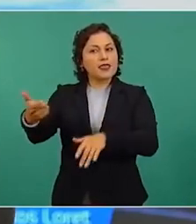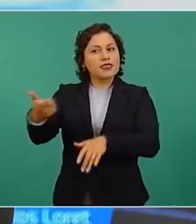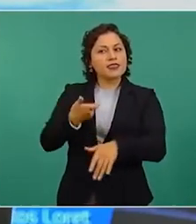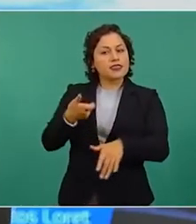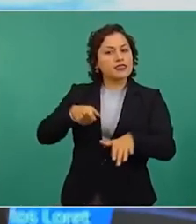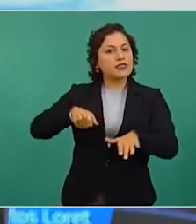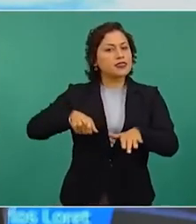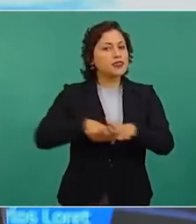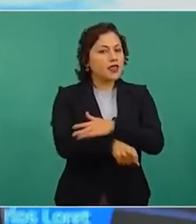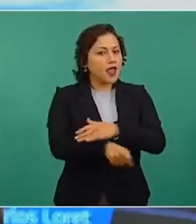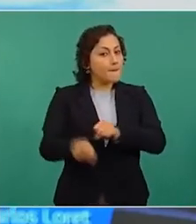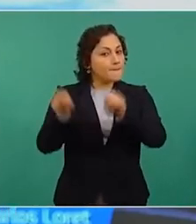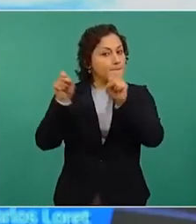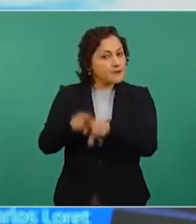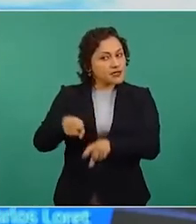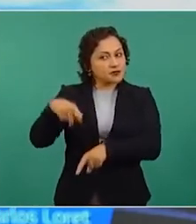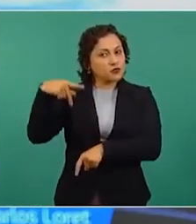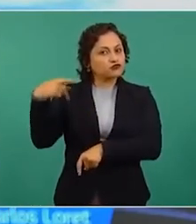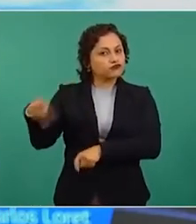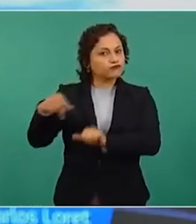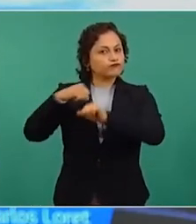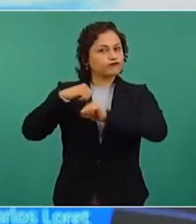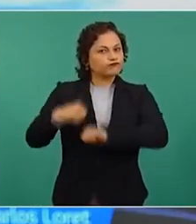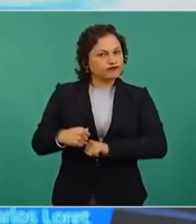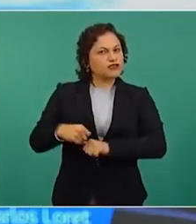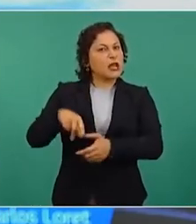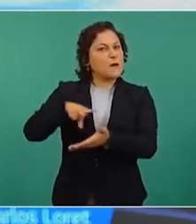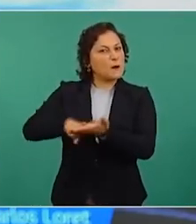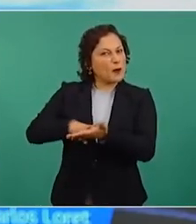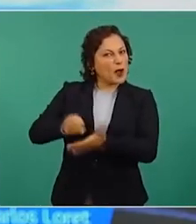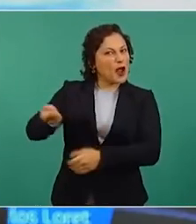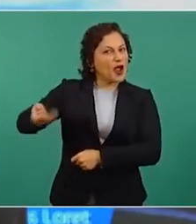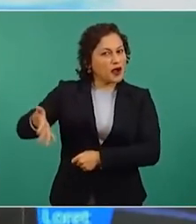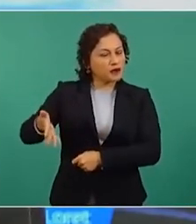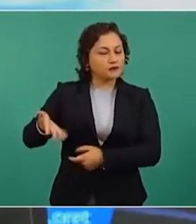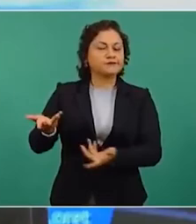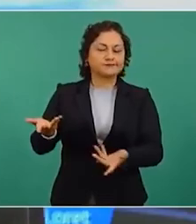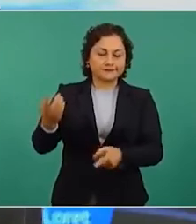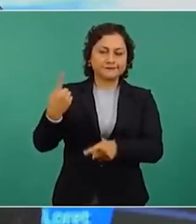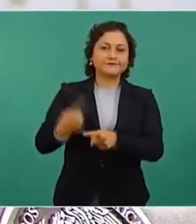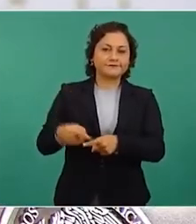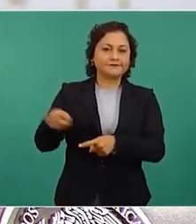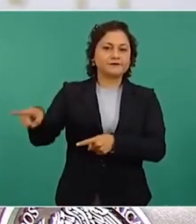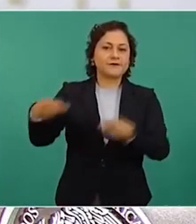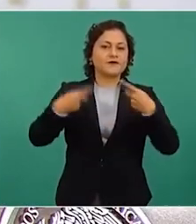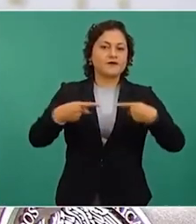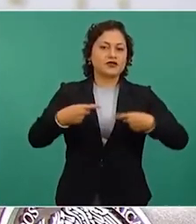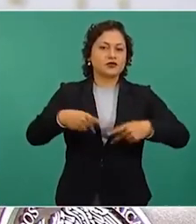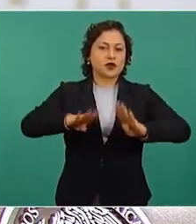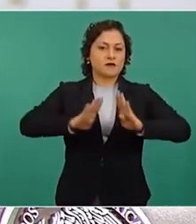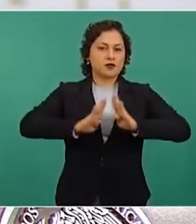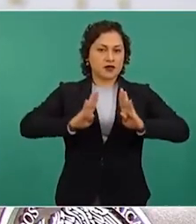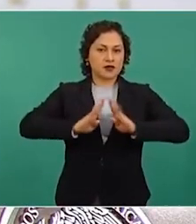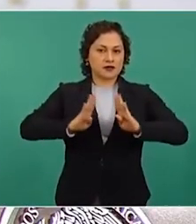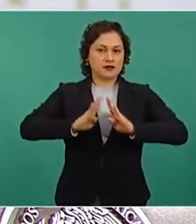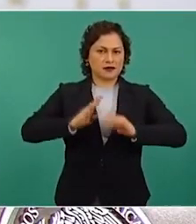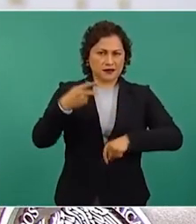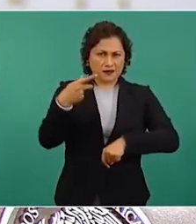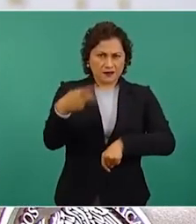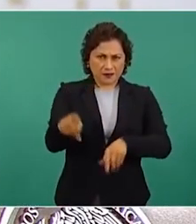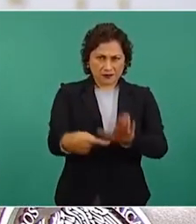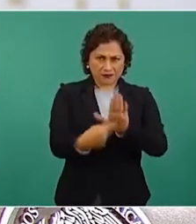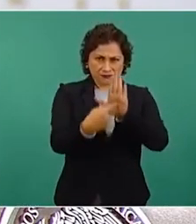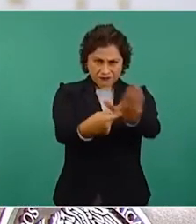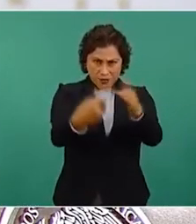verdes, refiriéndose al personal militar sin haber nunca presentado las pruebas que fundamenten